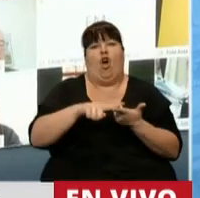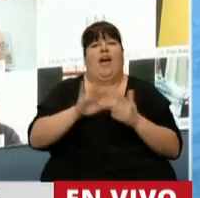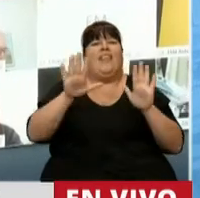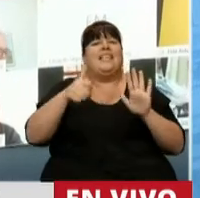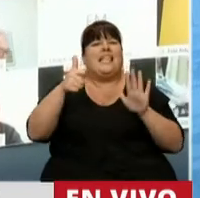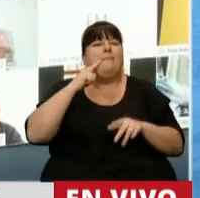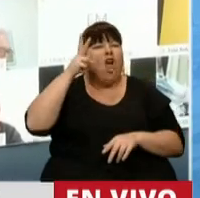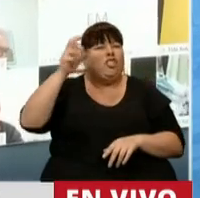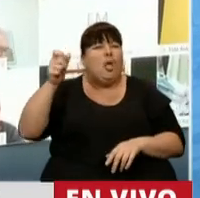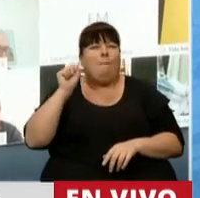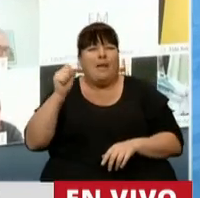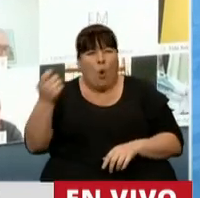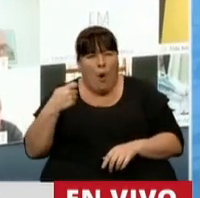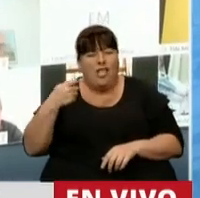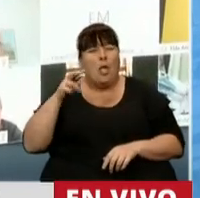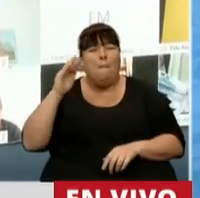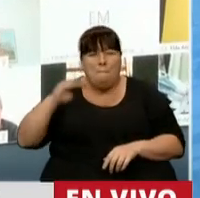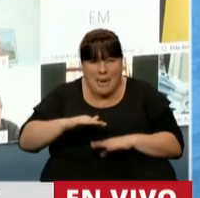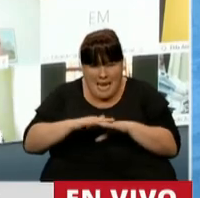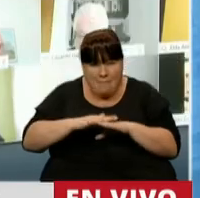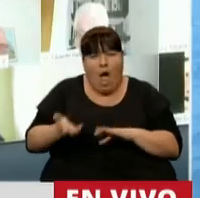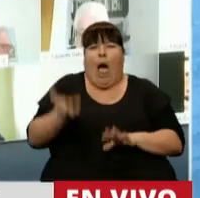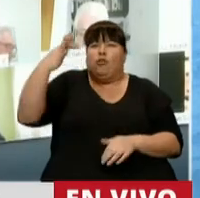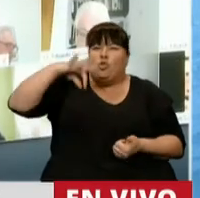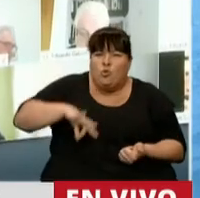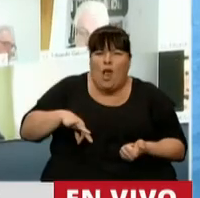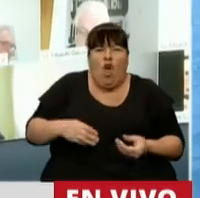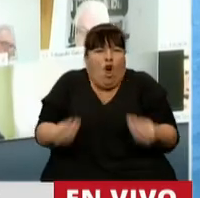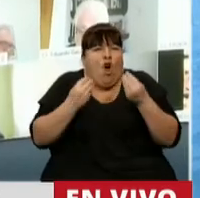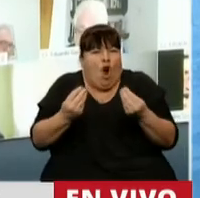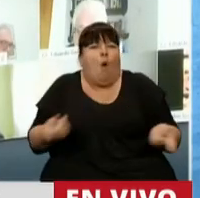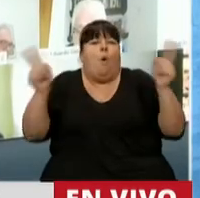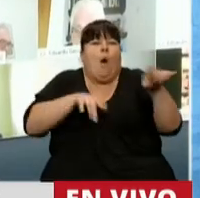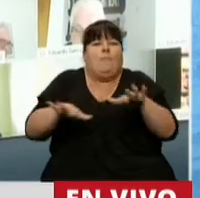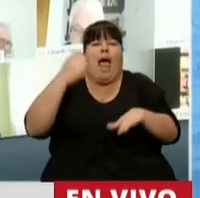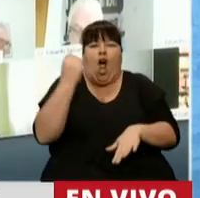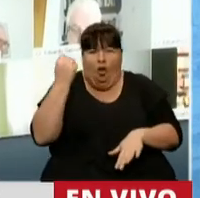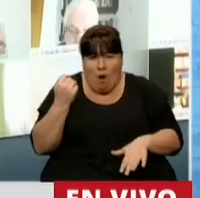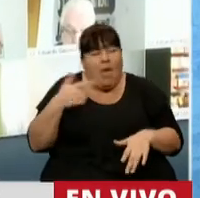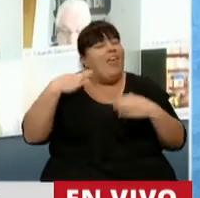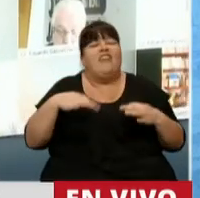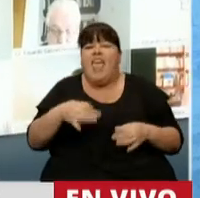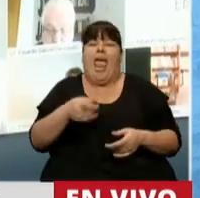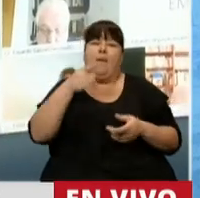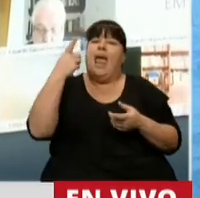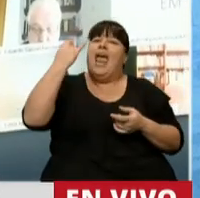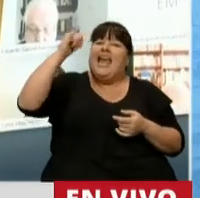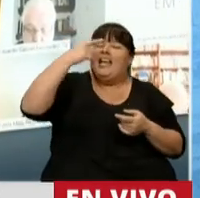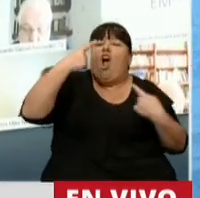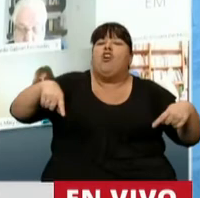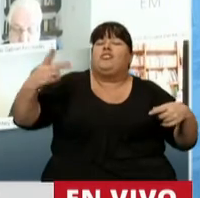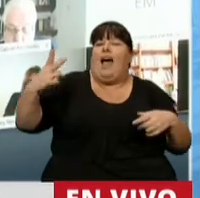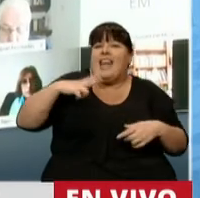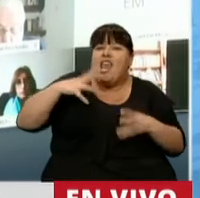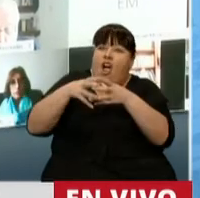16.800 pesos la jubilación mínima, aumento de los salarios, además, cómo se va a reactivar la economía. Para eso hay que afectar los intereses de los